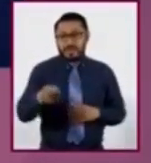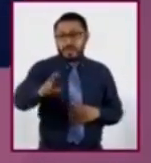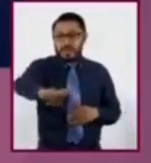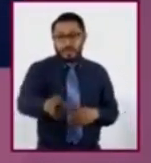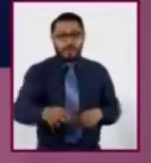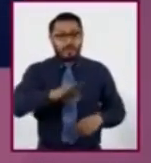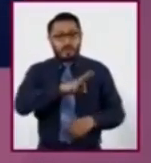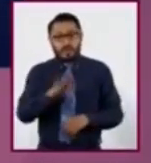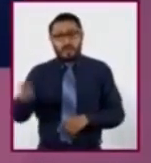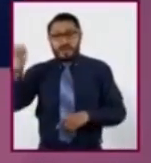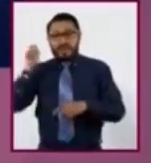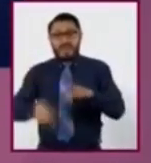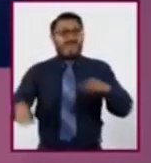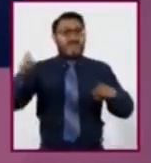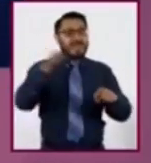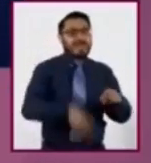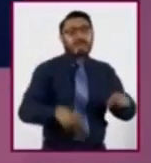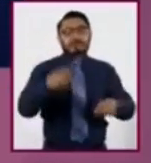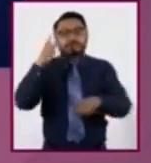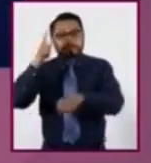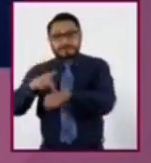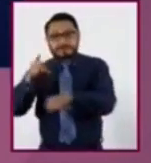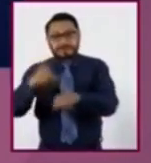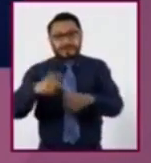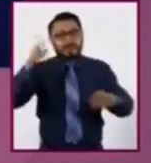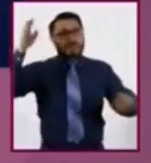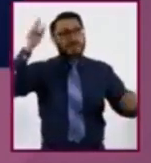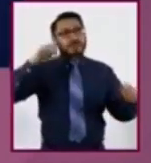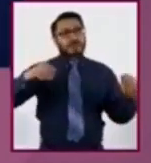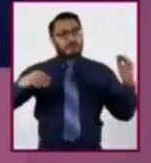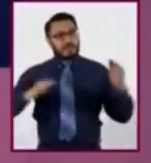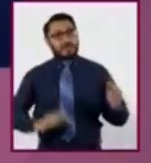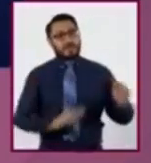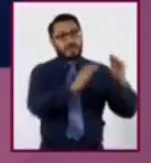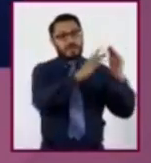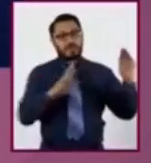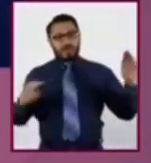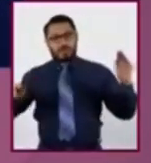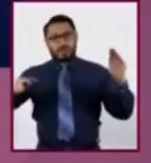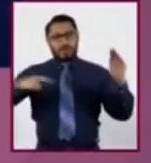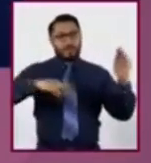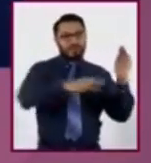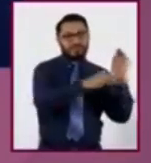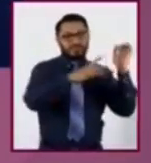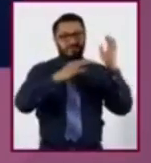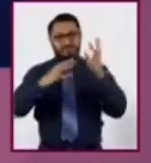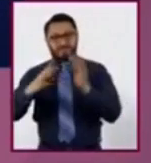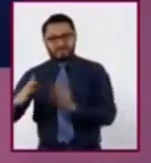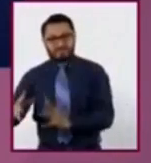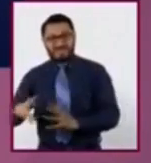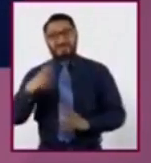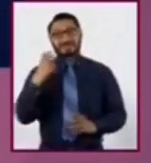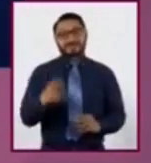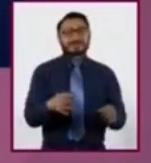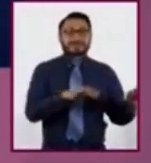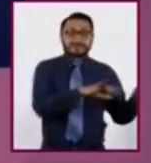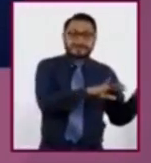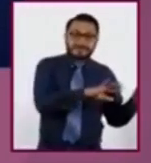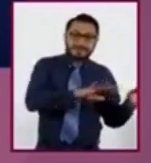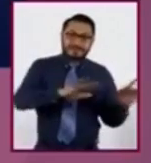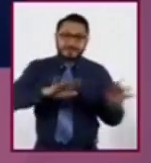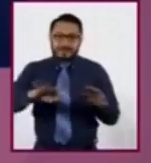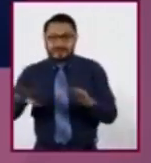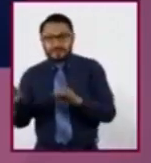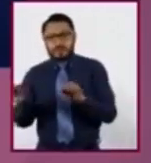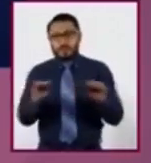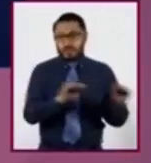puede arrancar materiales rocosos de la montaña. En el transcurso, los arrastra, fragmenta y